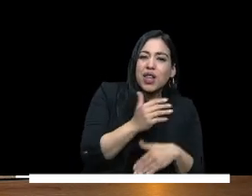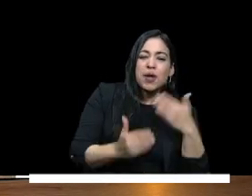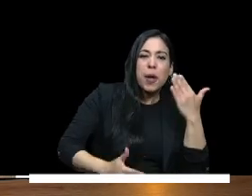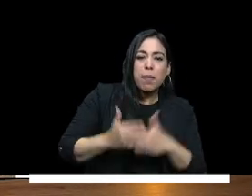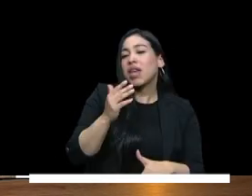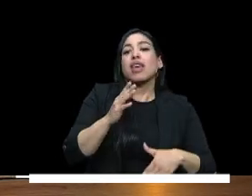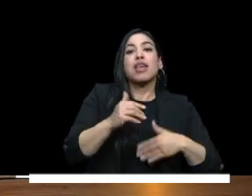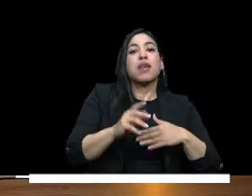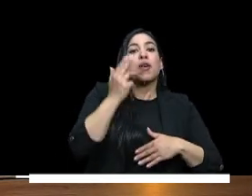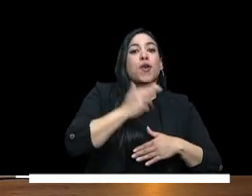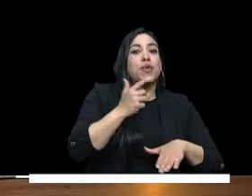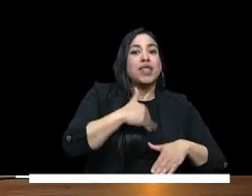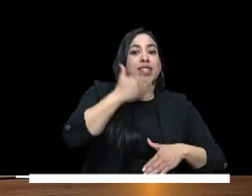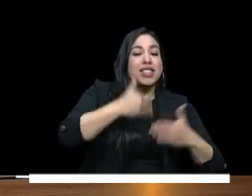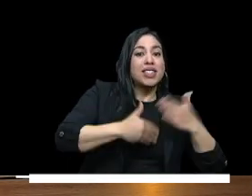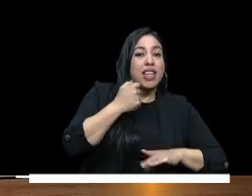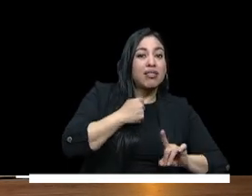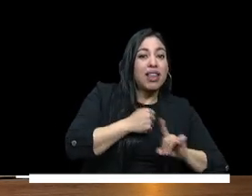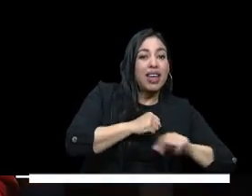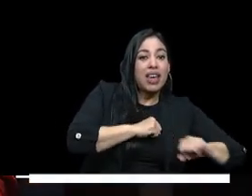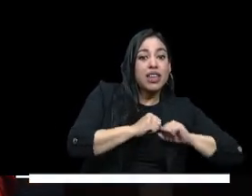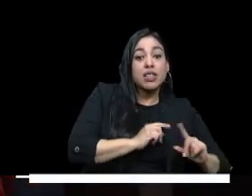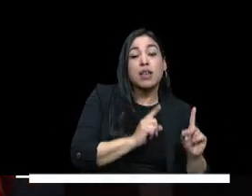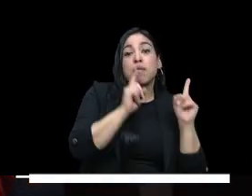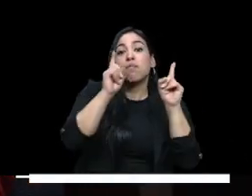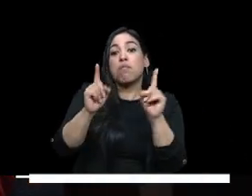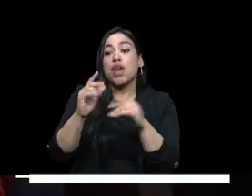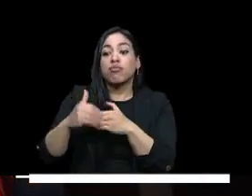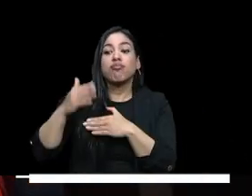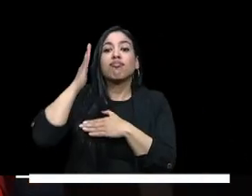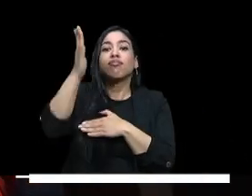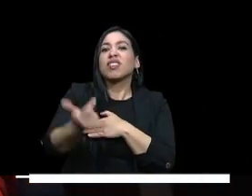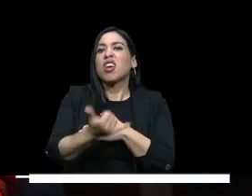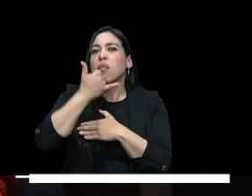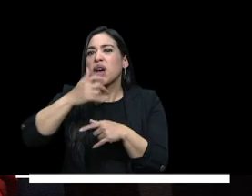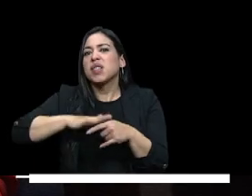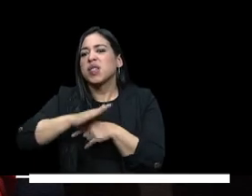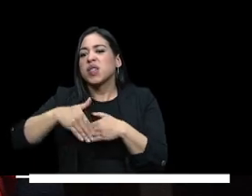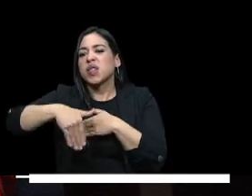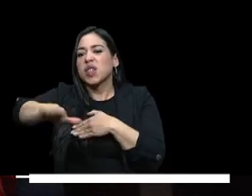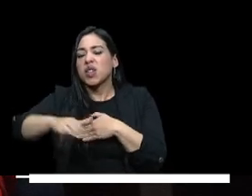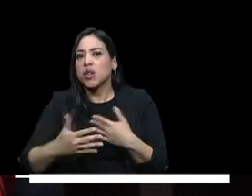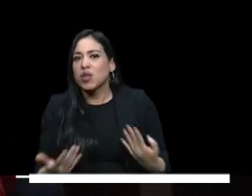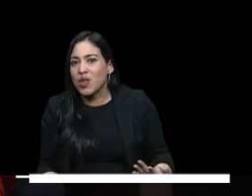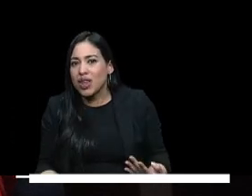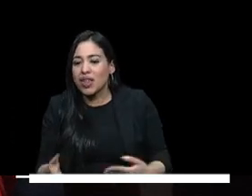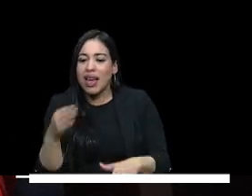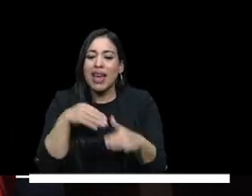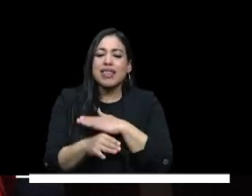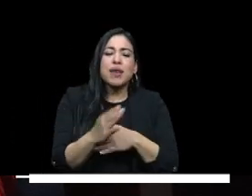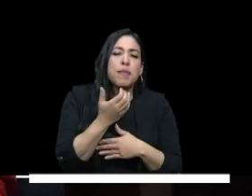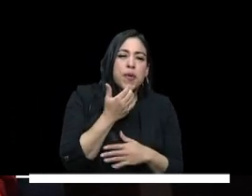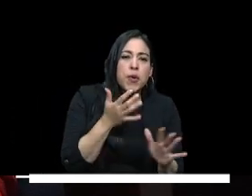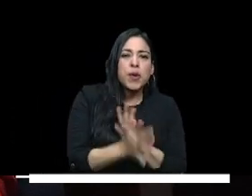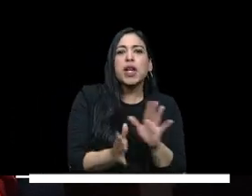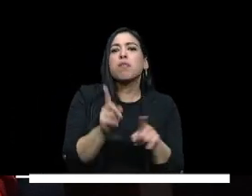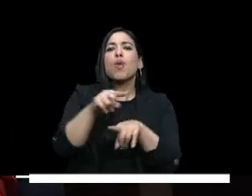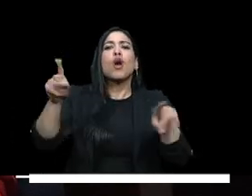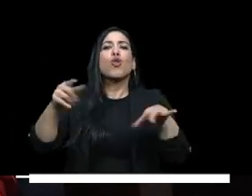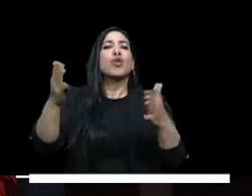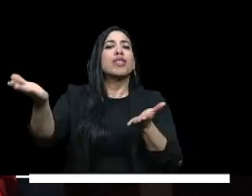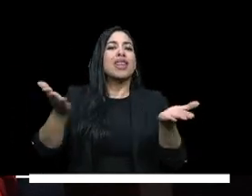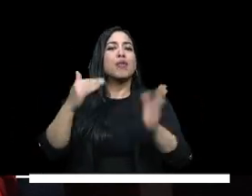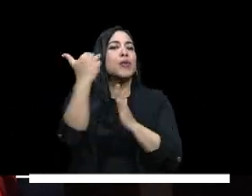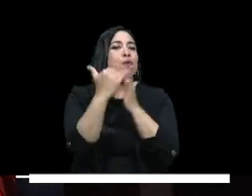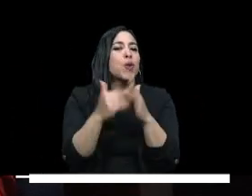el comienzo de esta gestión pero también lo que viene lo que podrían hacer para poder acceder por ejemplo a varios de estos